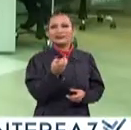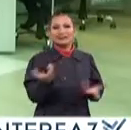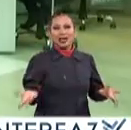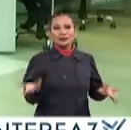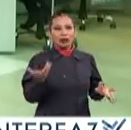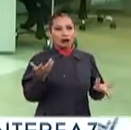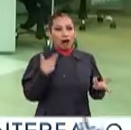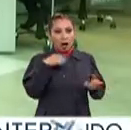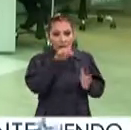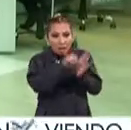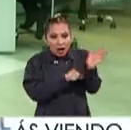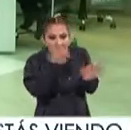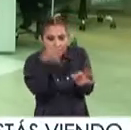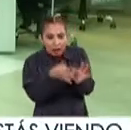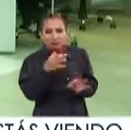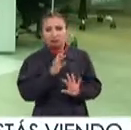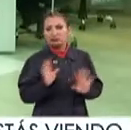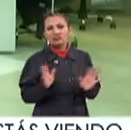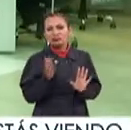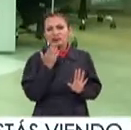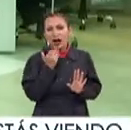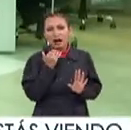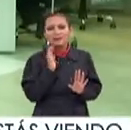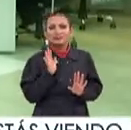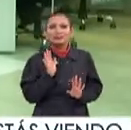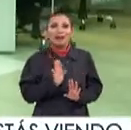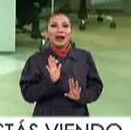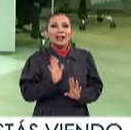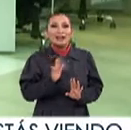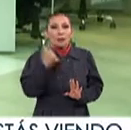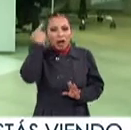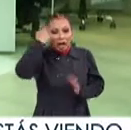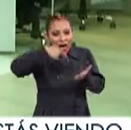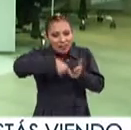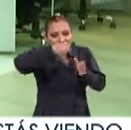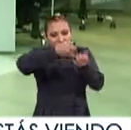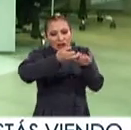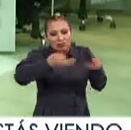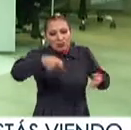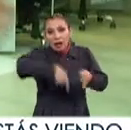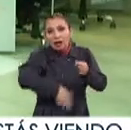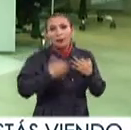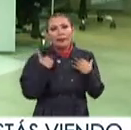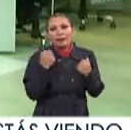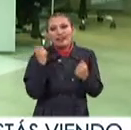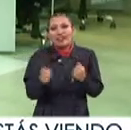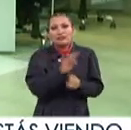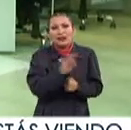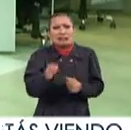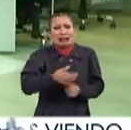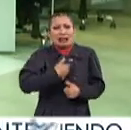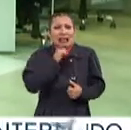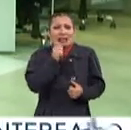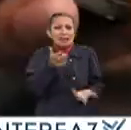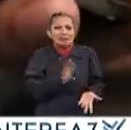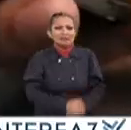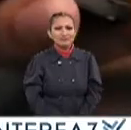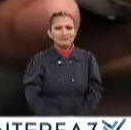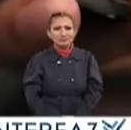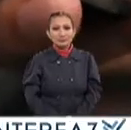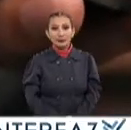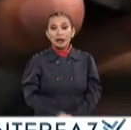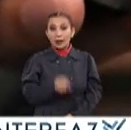que en algún mes sobre todo, ¿no? Parece que el interior de la Tierra y su dinámica no entiende cuestiones de calendario